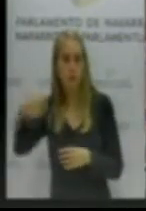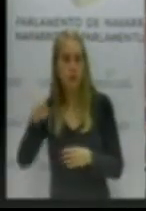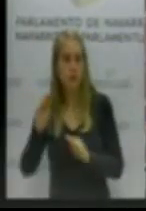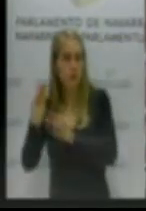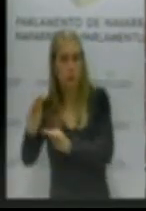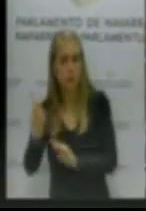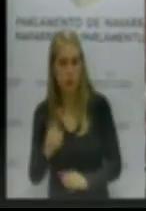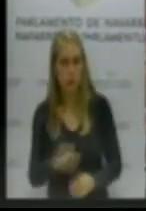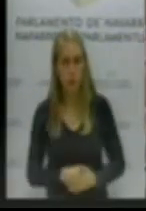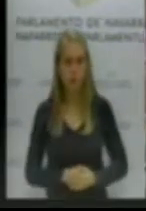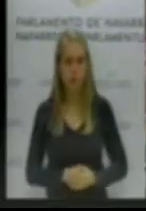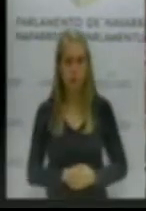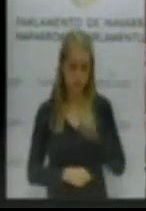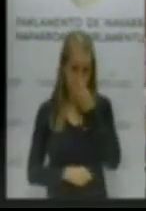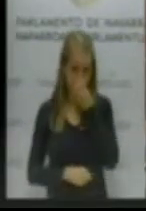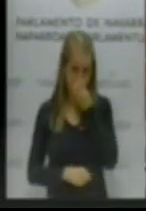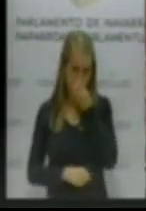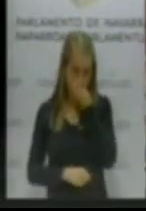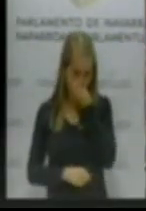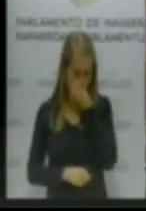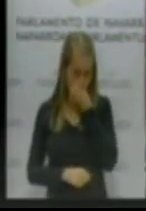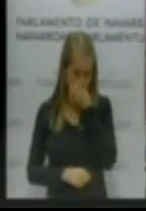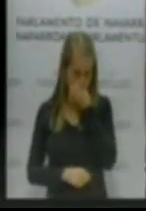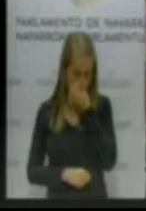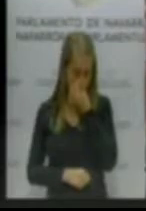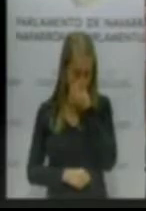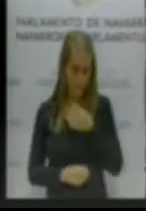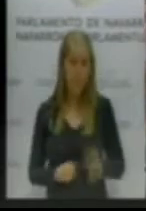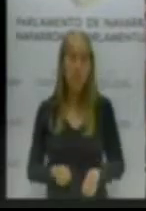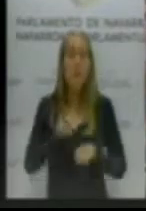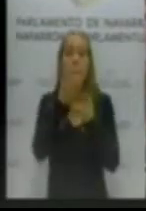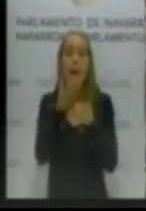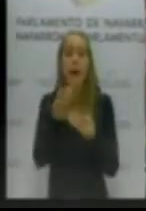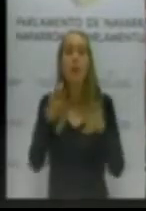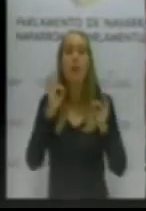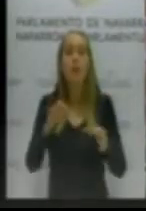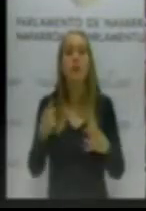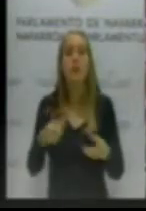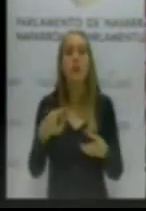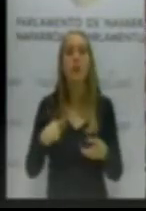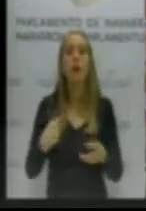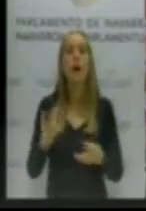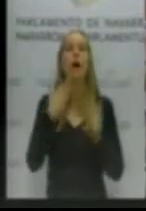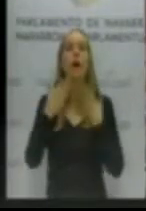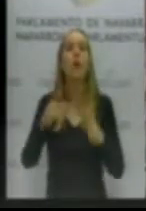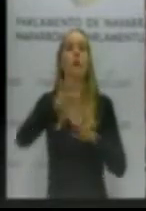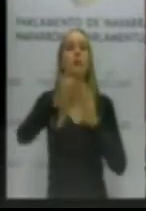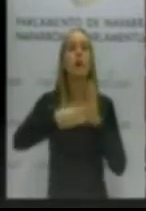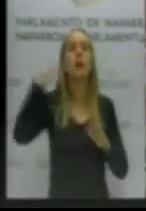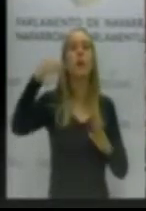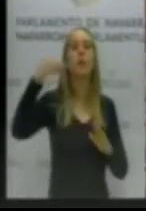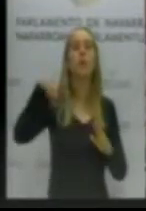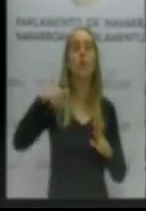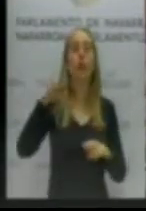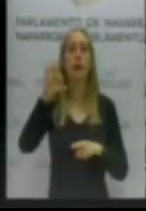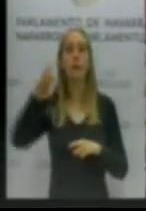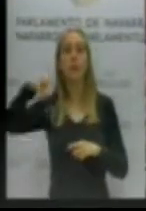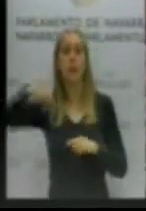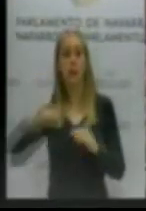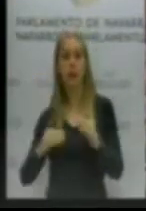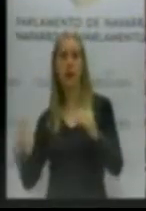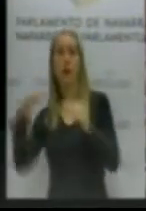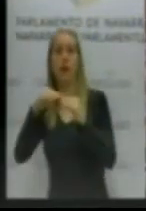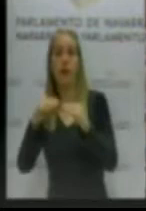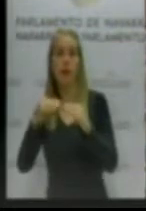Precisamente. Literalmente las declaraciones decían gracias a la ley foral de equiparación de todas las pensiones al SMI hay 23.000